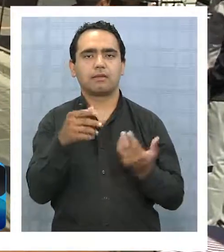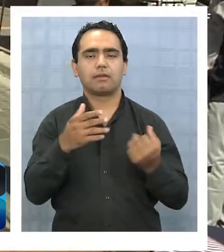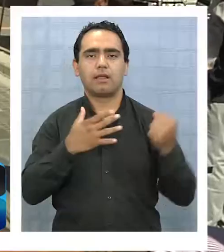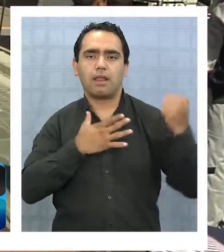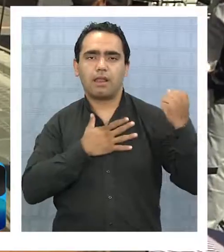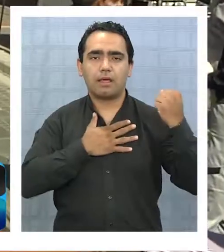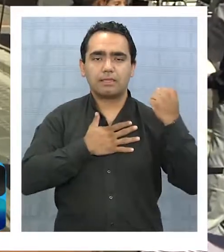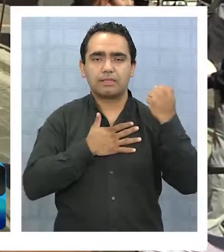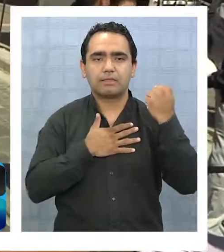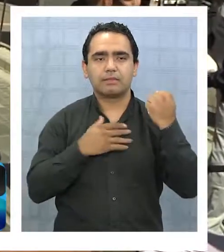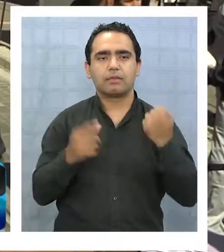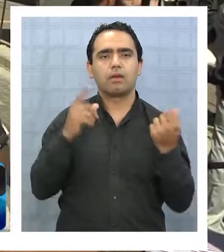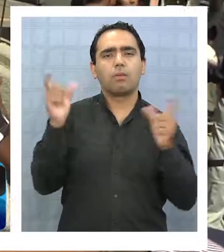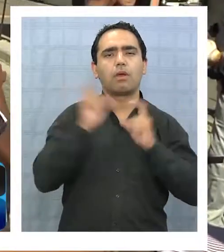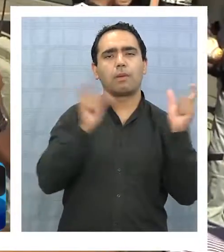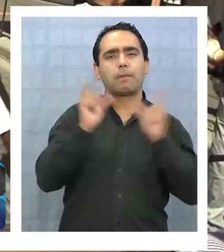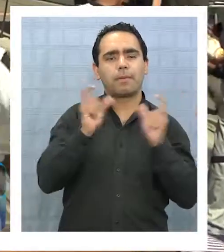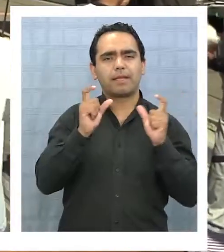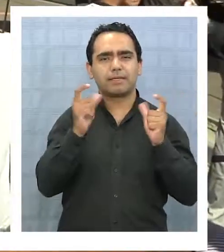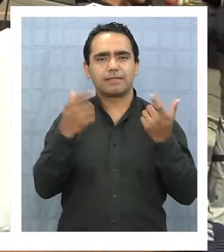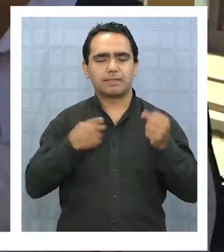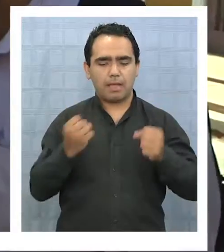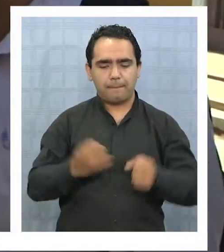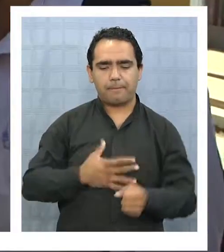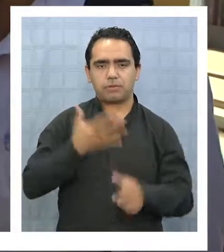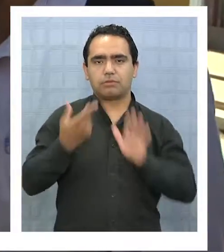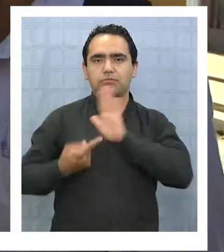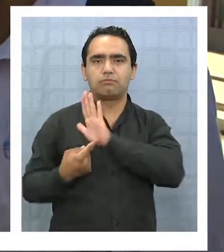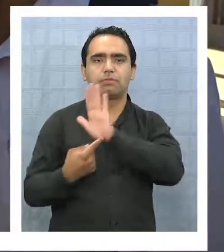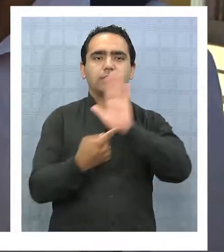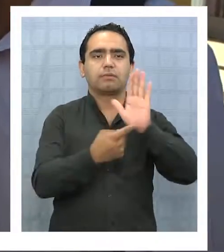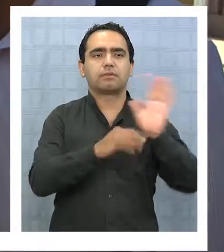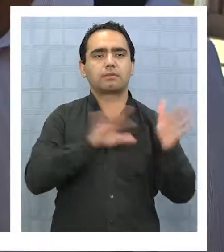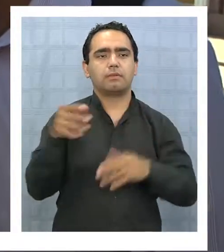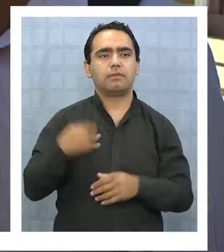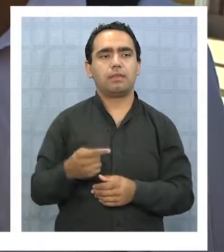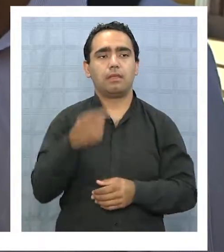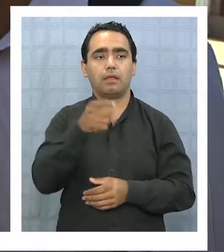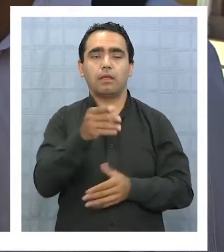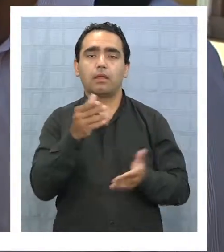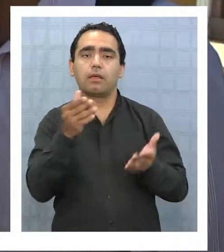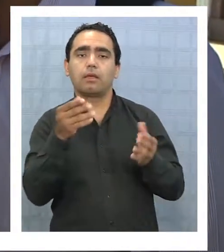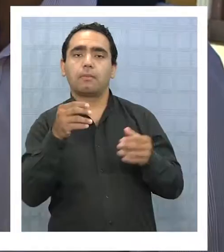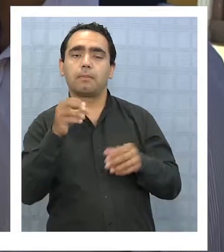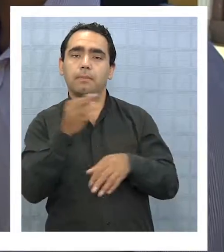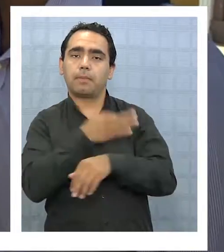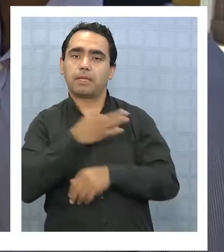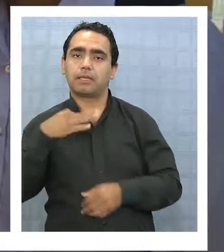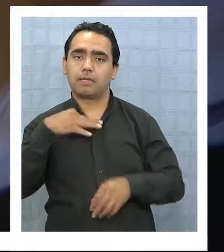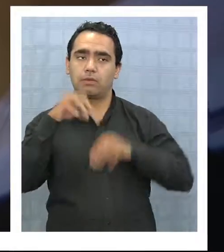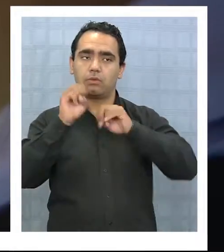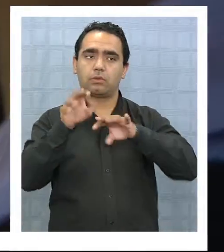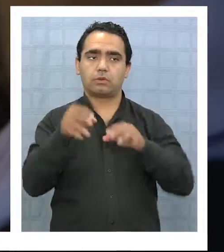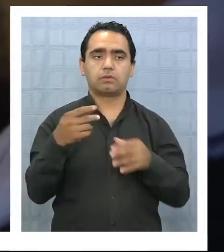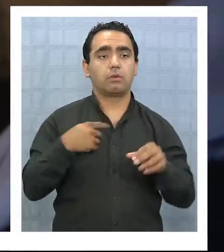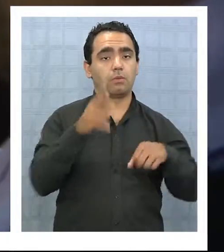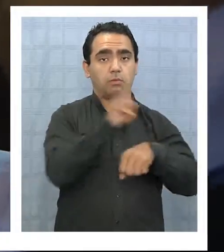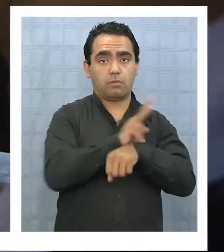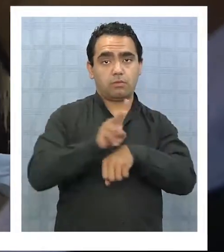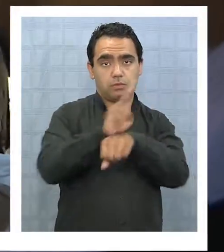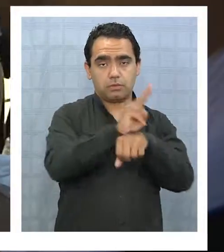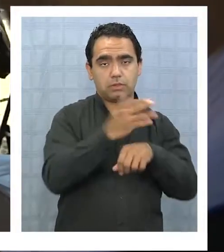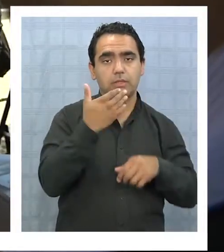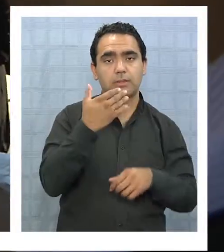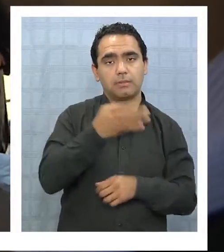de la expresión de las emociones a través de los movimientos. Durante la muestra organizada por la Ceremi de Educación, los profesores de Educación Artística destacaron